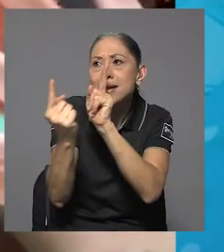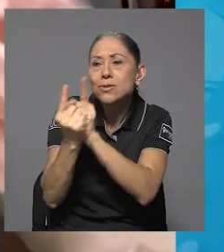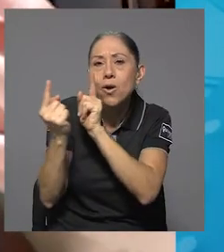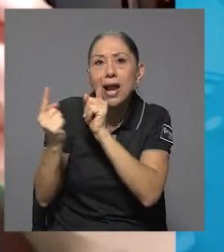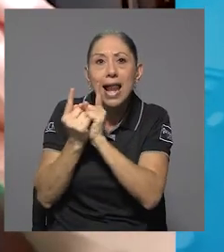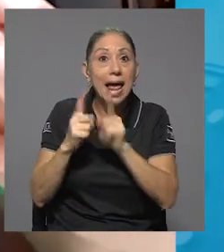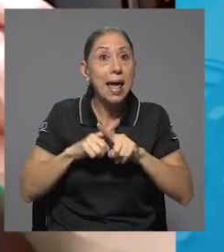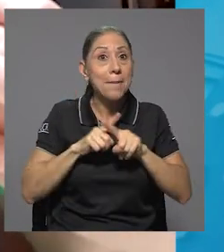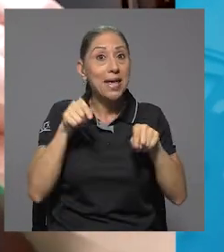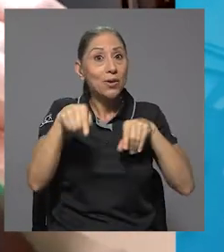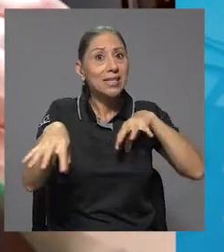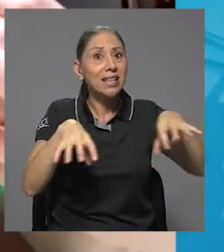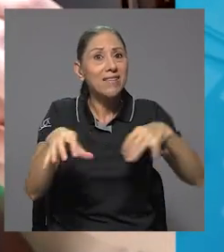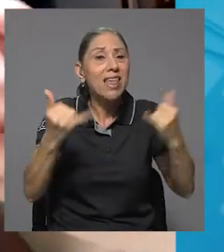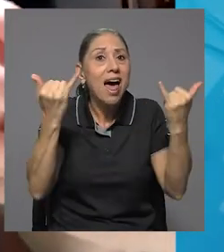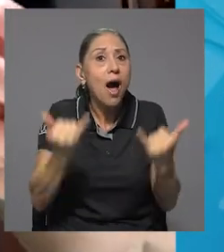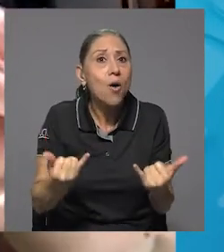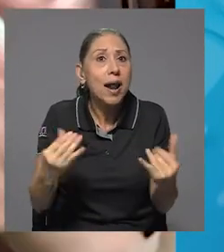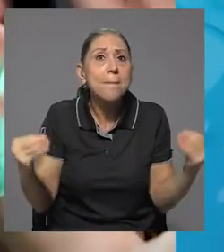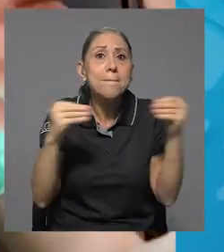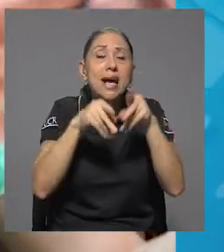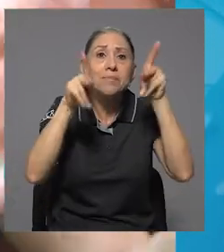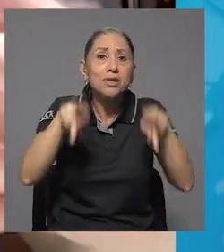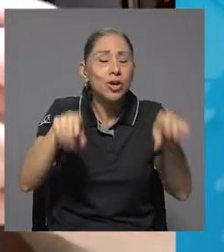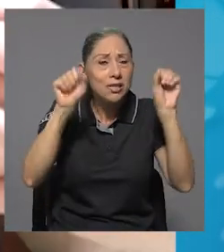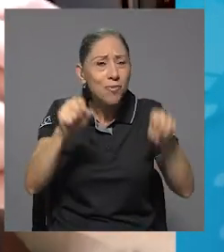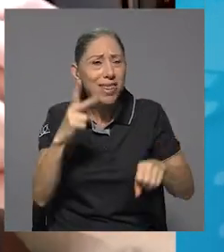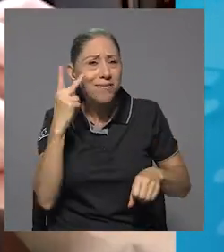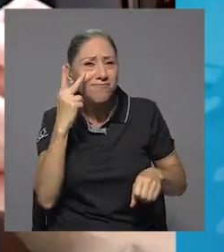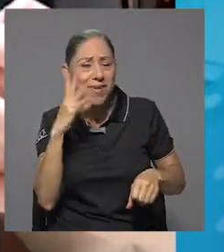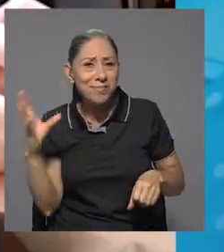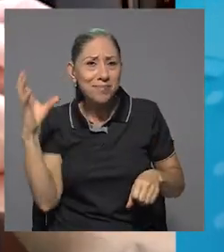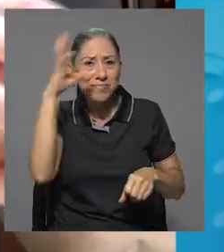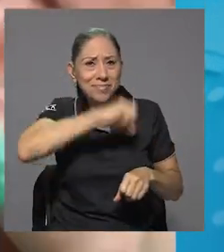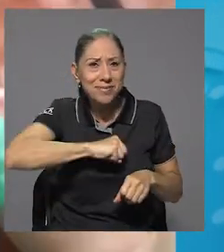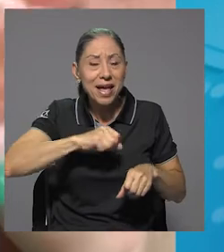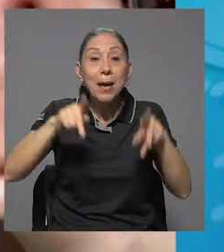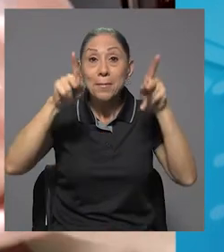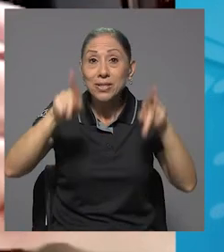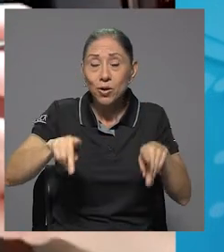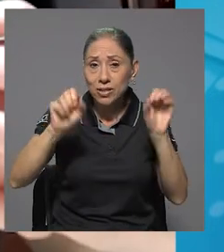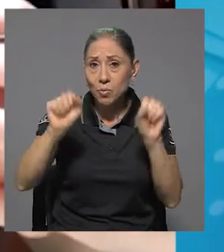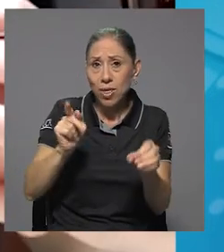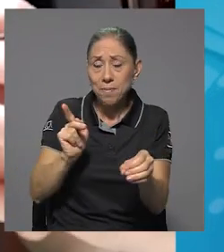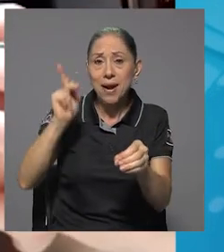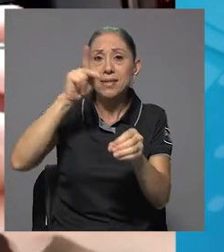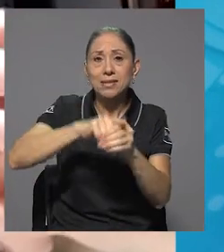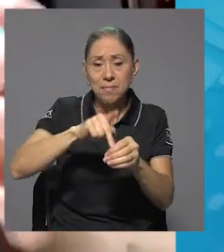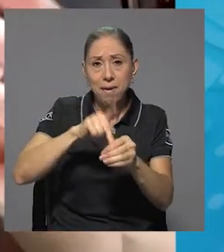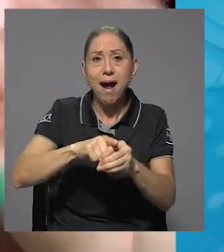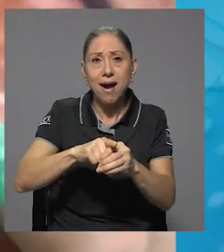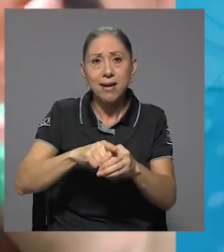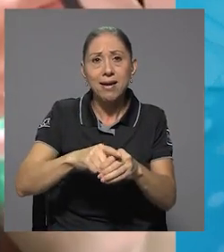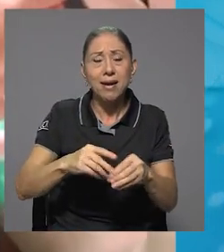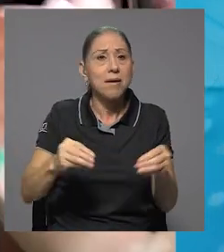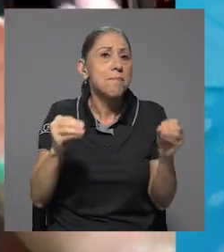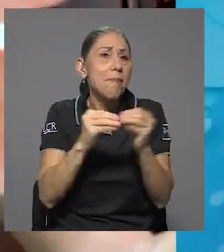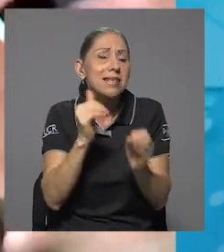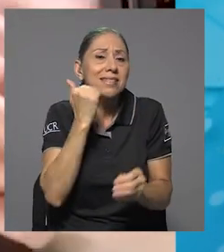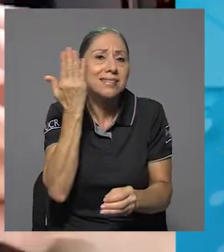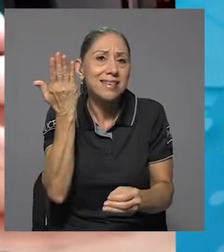permitió que esa actividad tuviera un alcance muchísimo mayor y que las personas pudiesen participar de una forma más